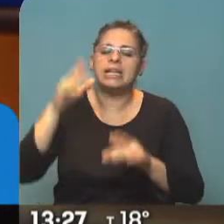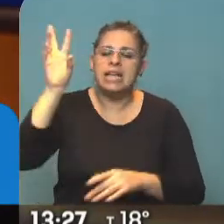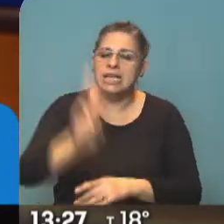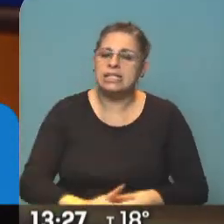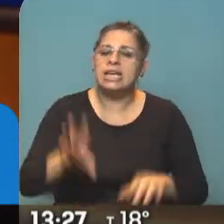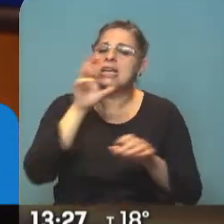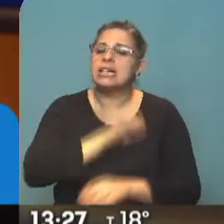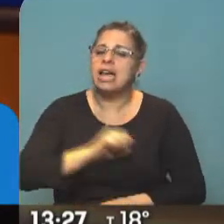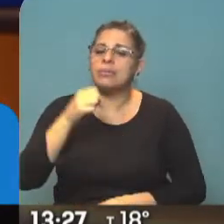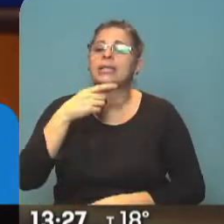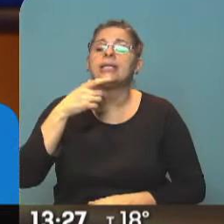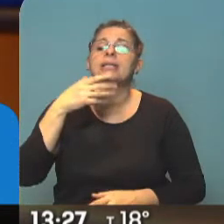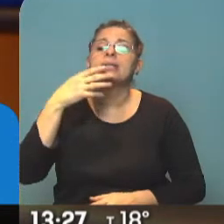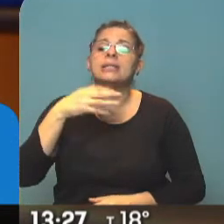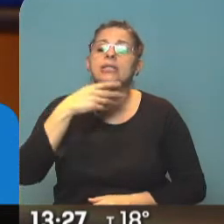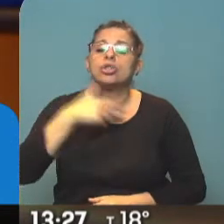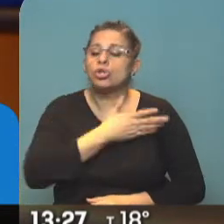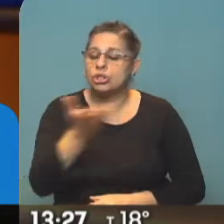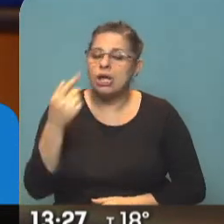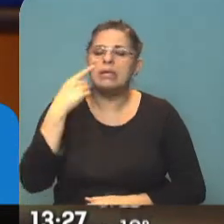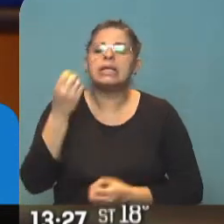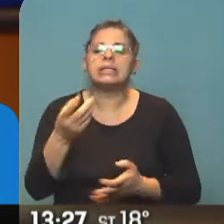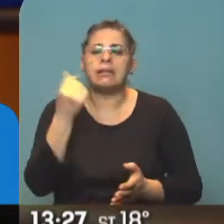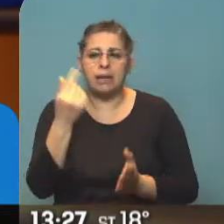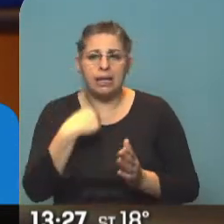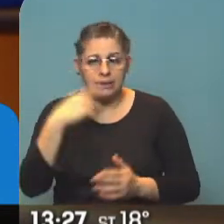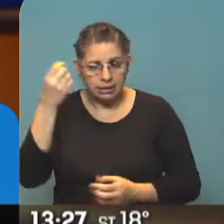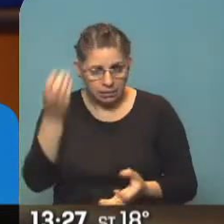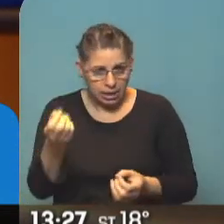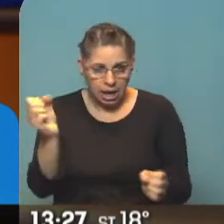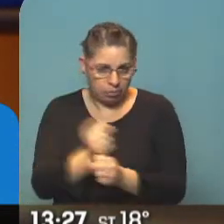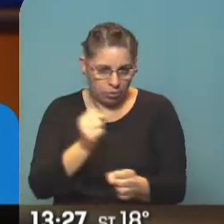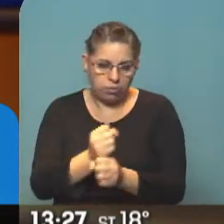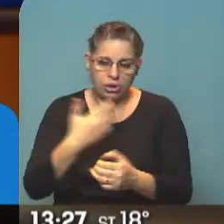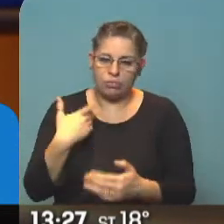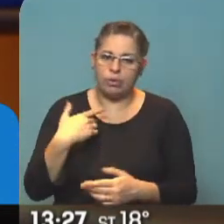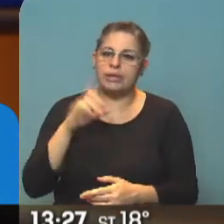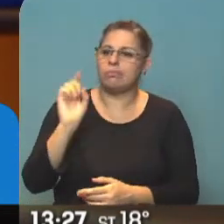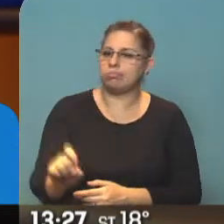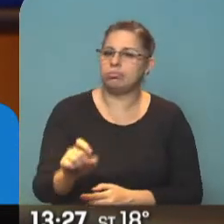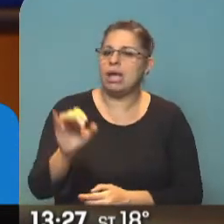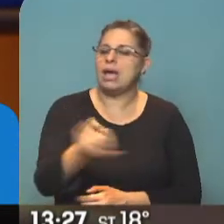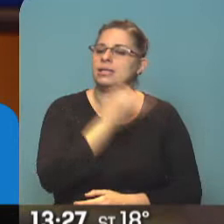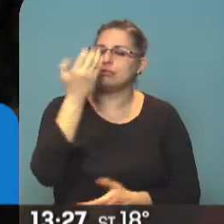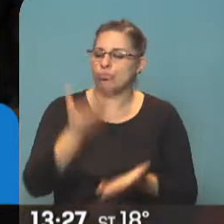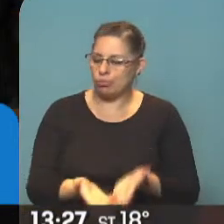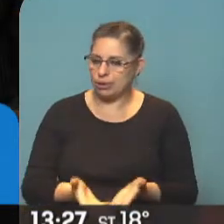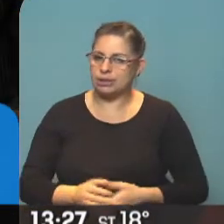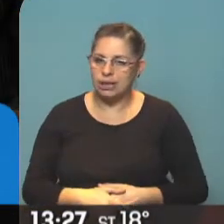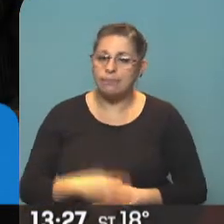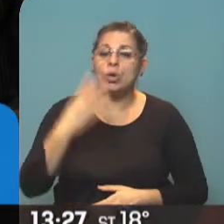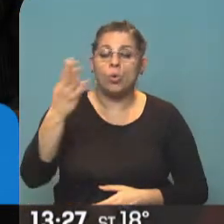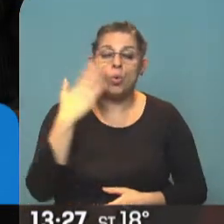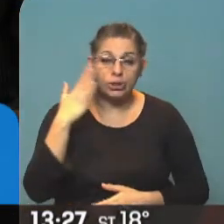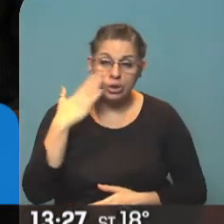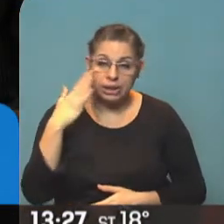clave de seguridad social. Ver si el monto es el que vos esperabas. Y si está todo bien, podés con un clic ya aceptar la propuesta. Te reiteramos que a las 4 de la